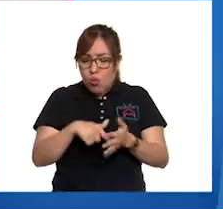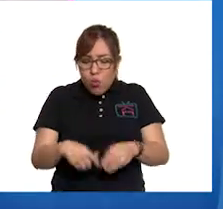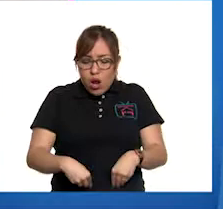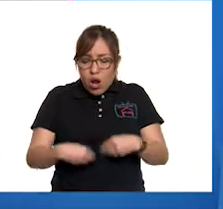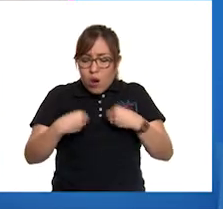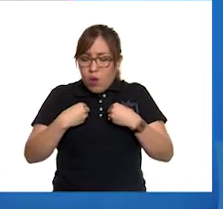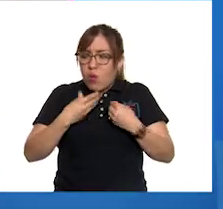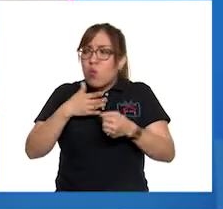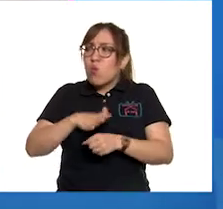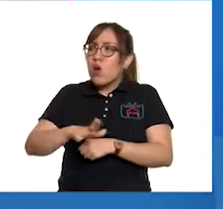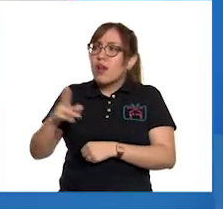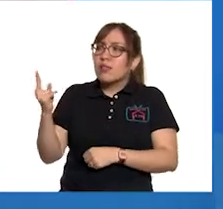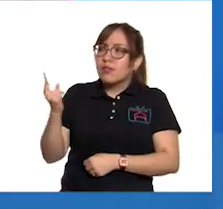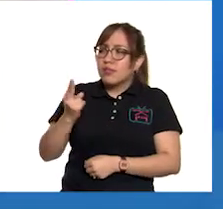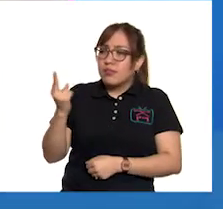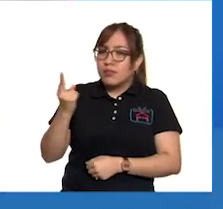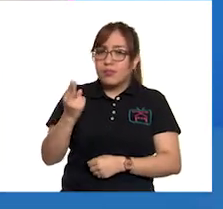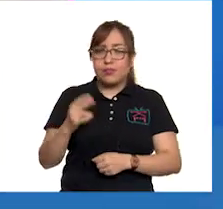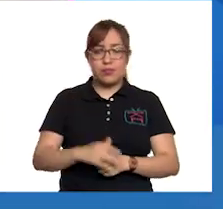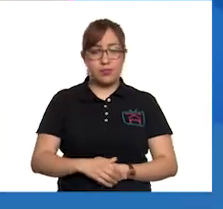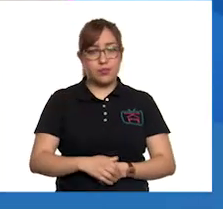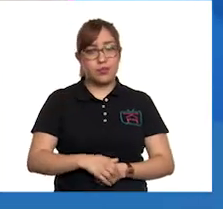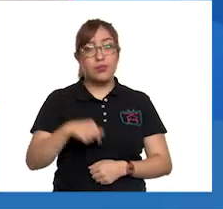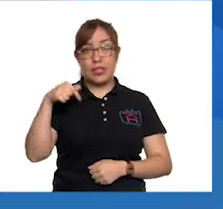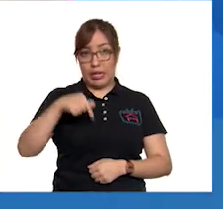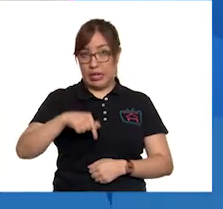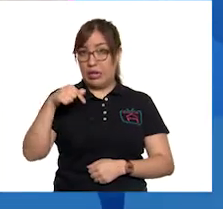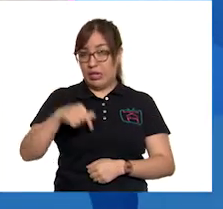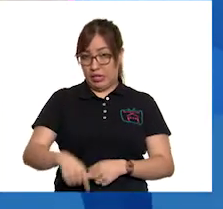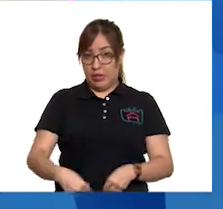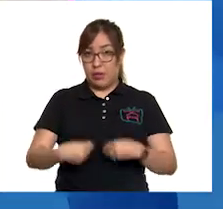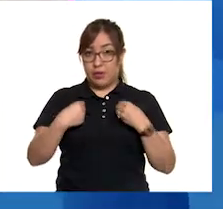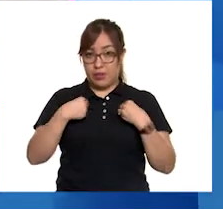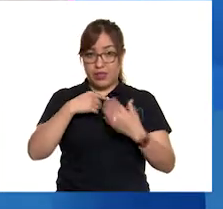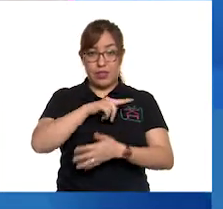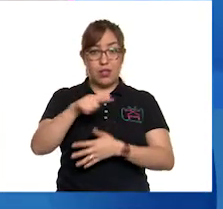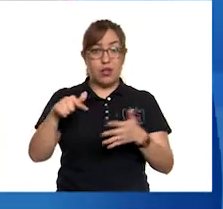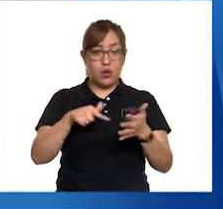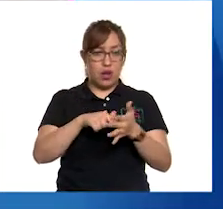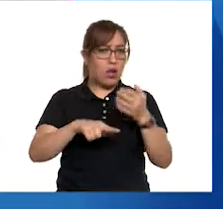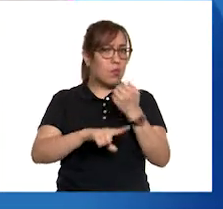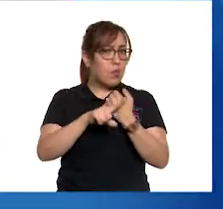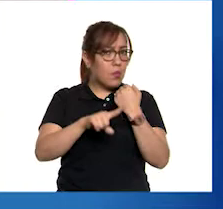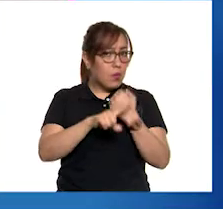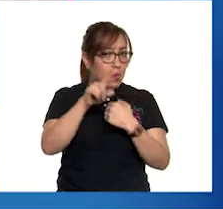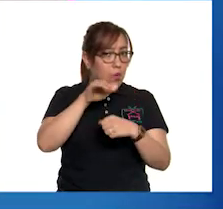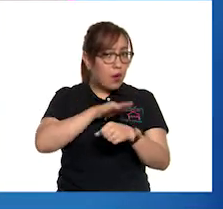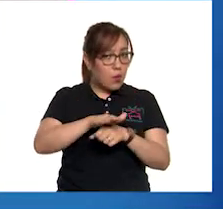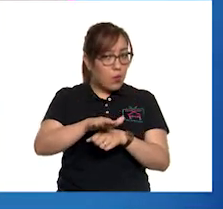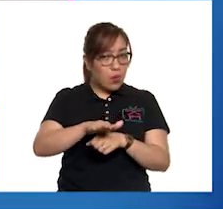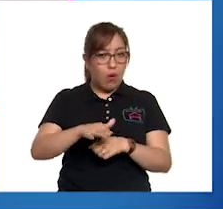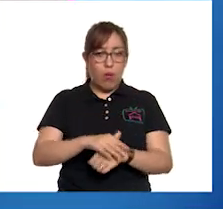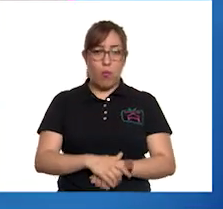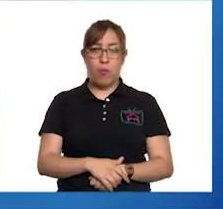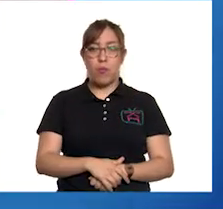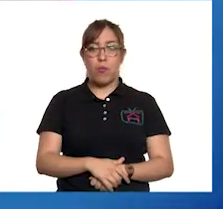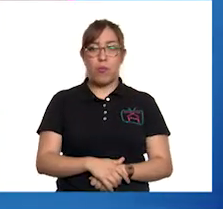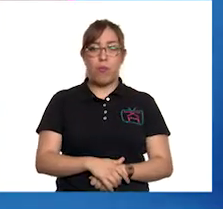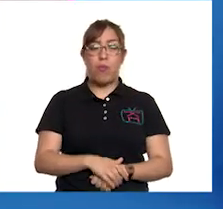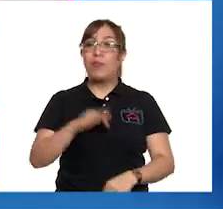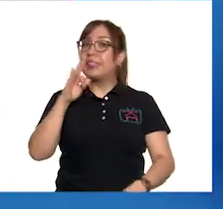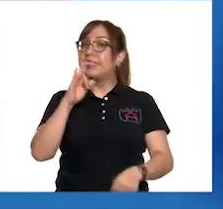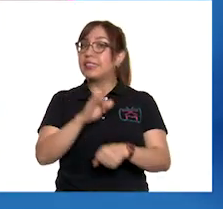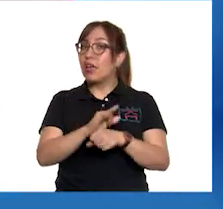lugar donde vives? En el lugar donde vivimos, tenemos la necesidad de tener seguridad